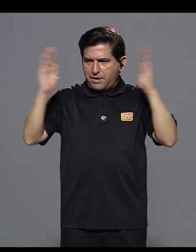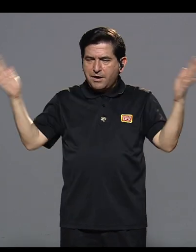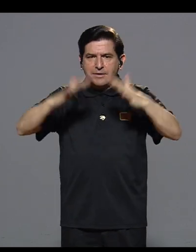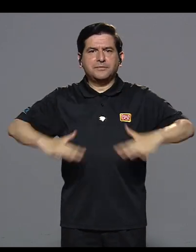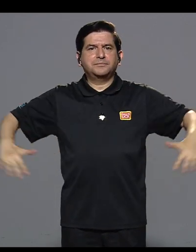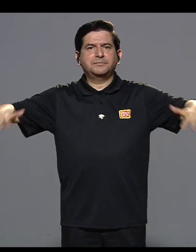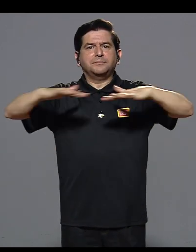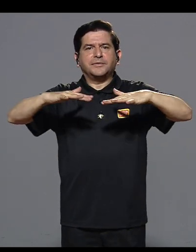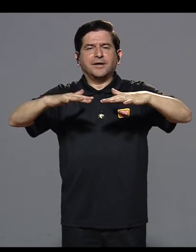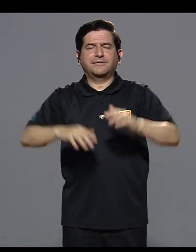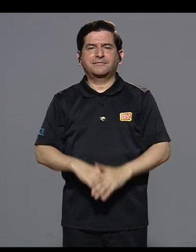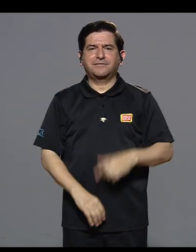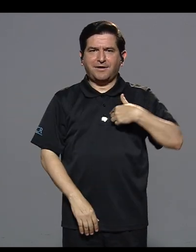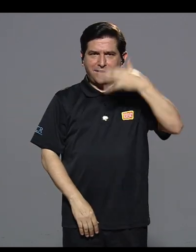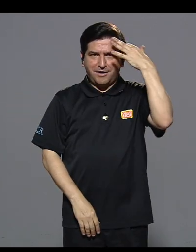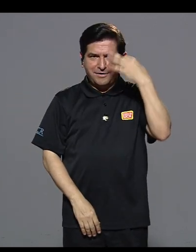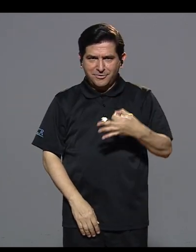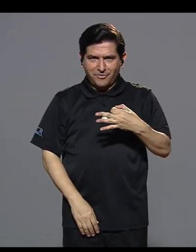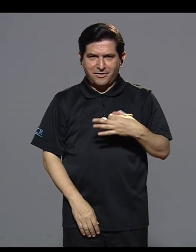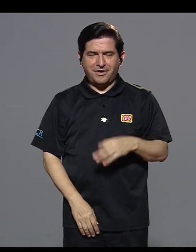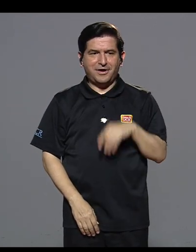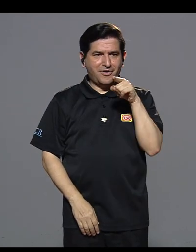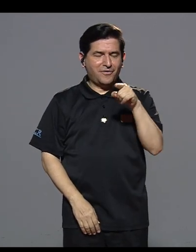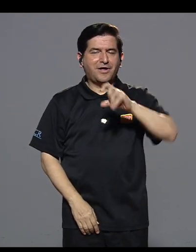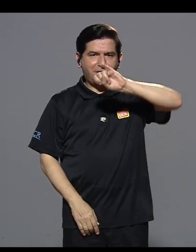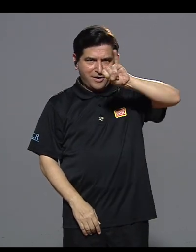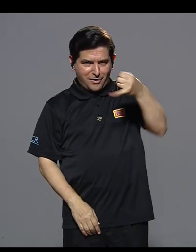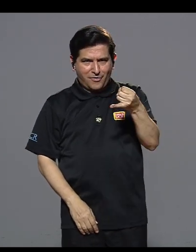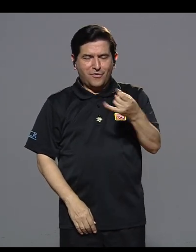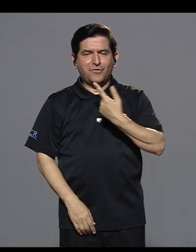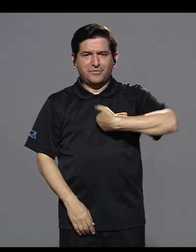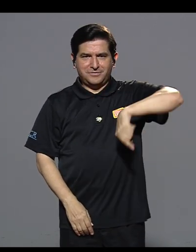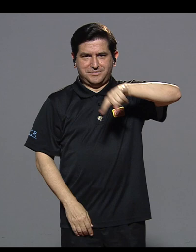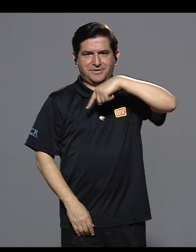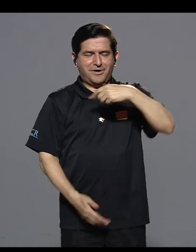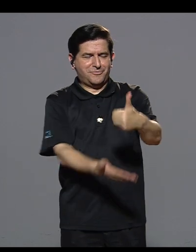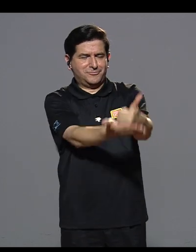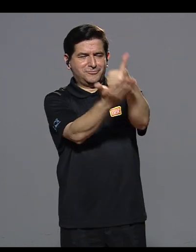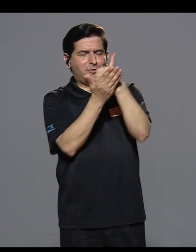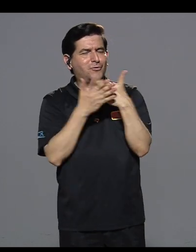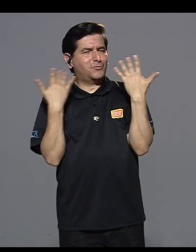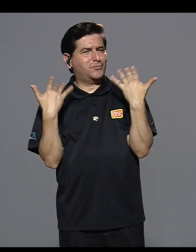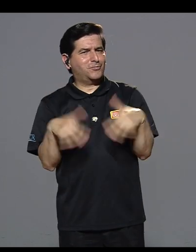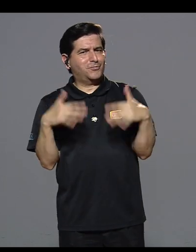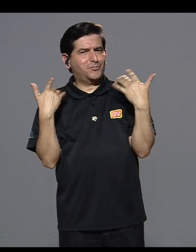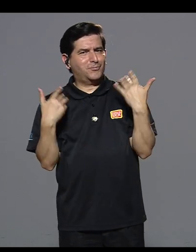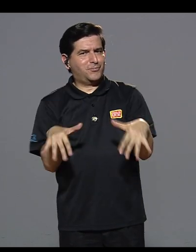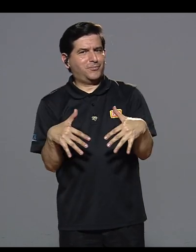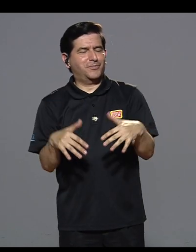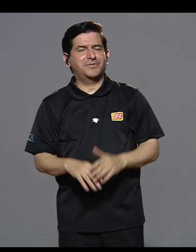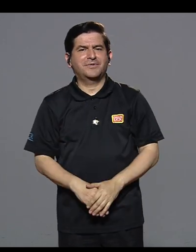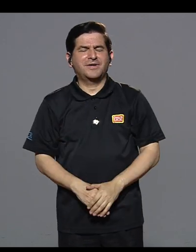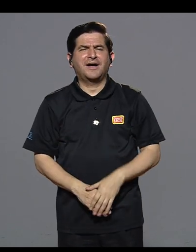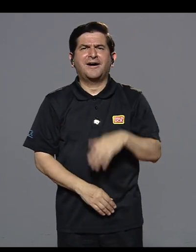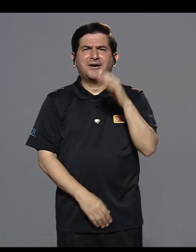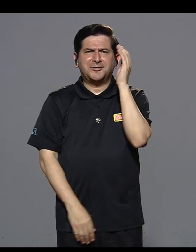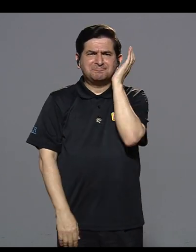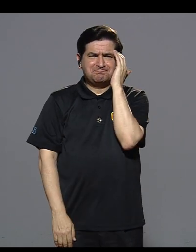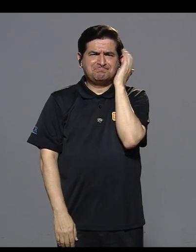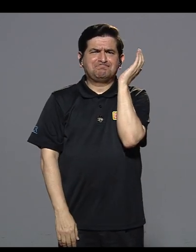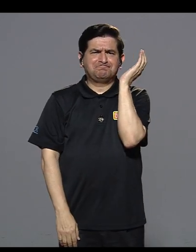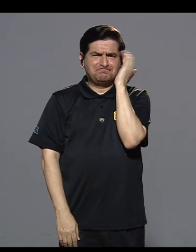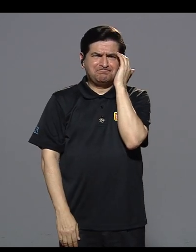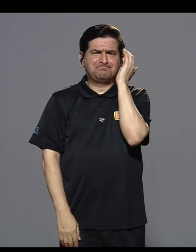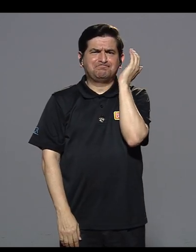Y creo que eso es con lo que José nos ha ayudado un montón. Entonces nos hace concientizarnos de